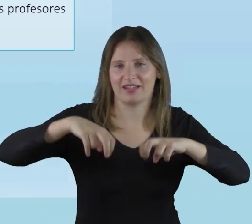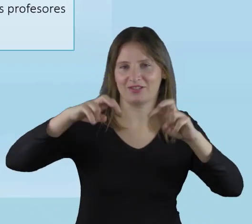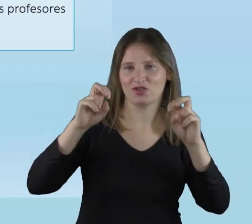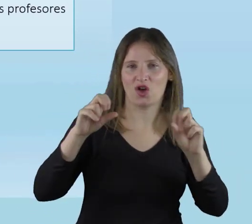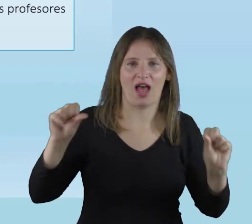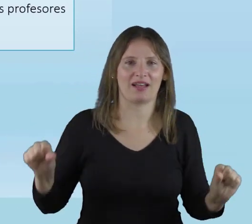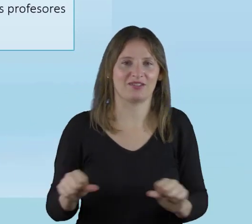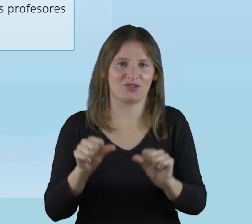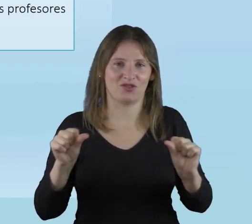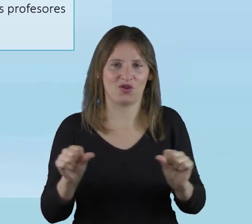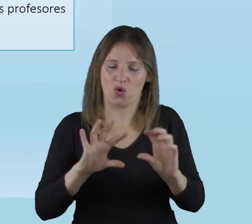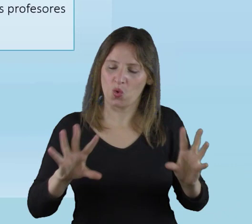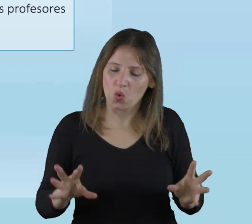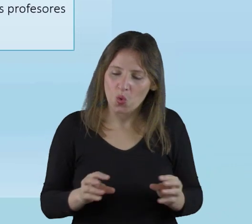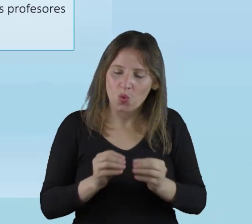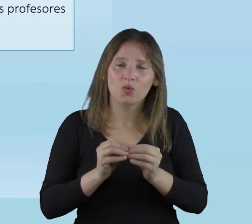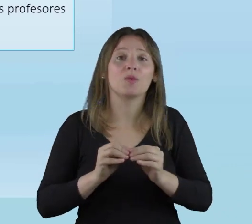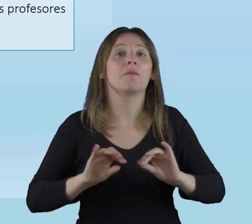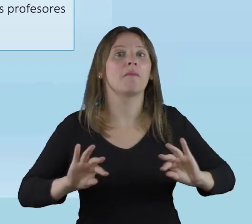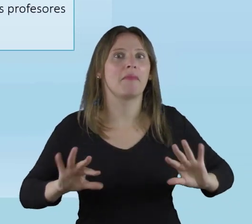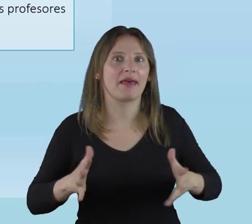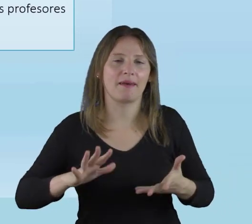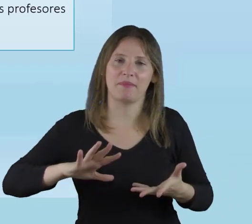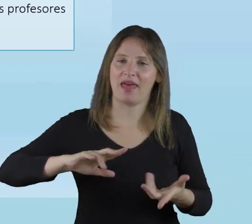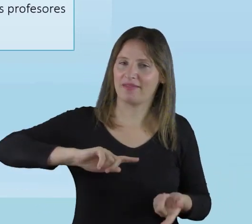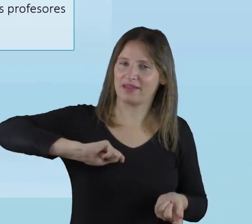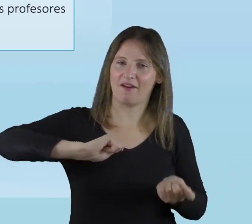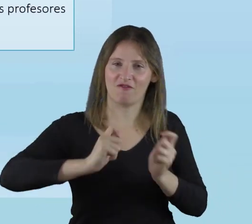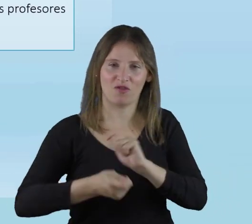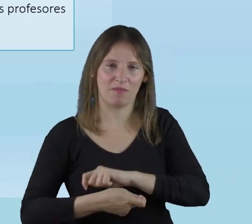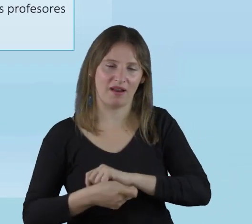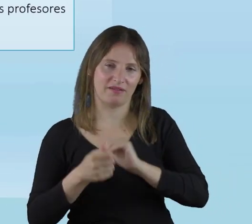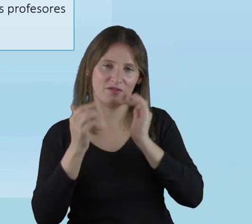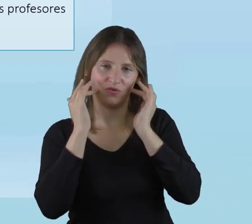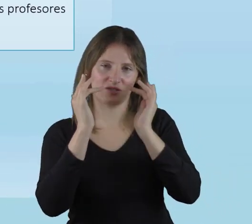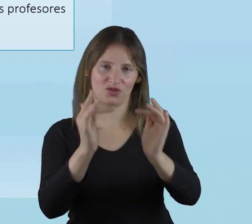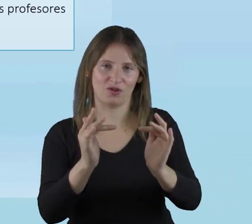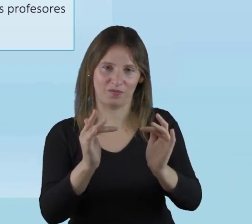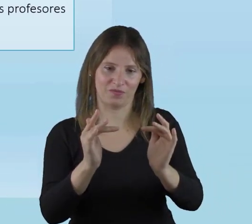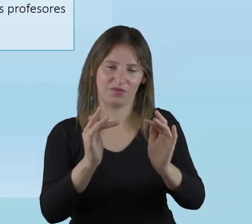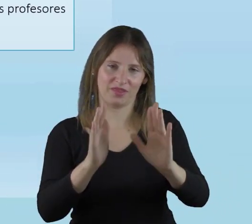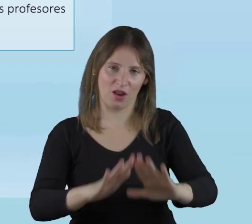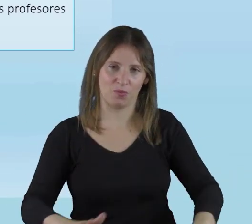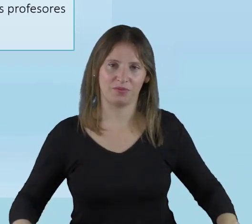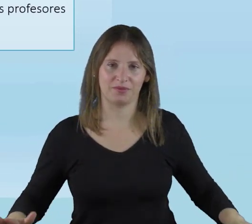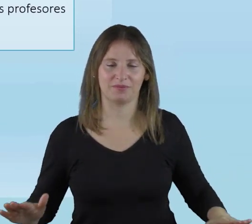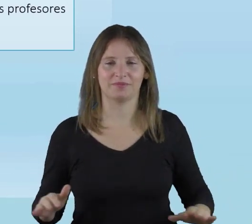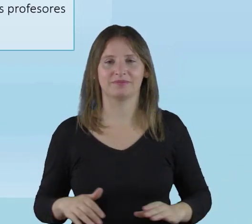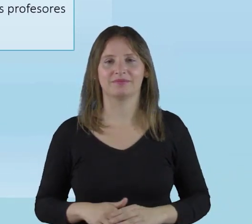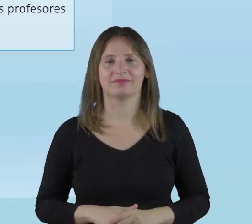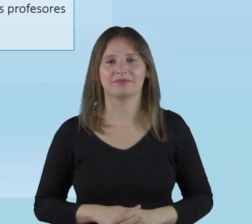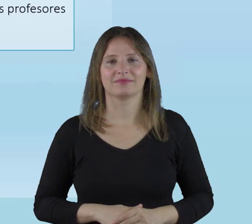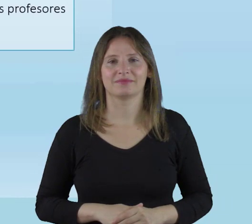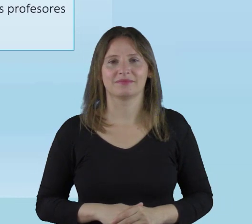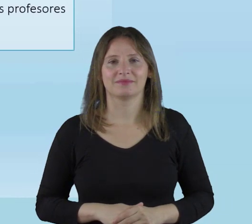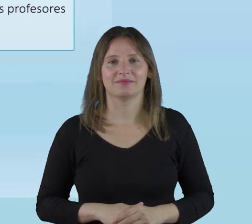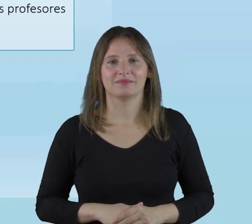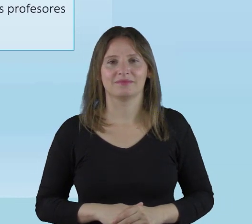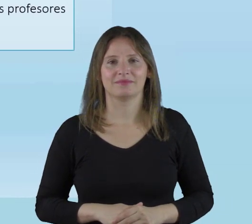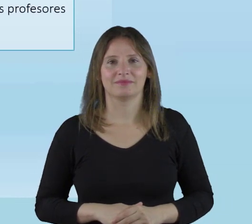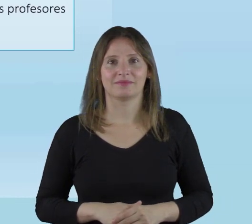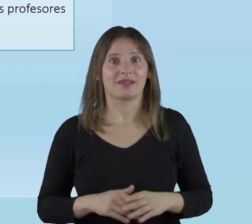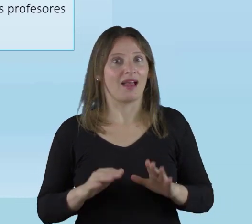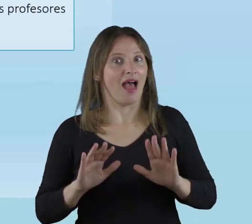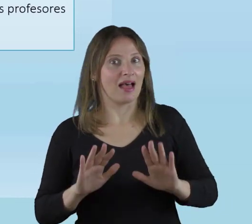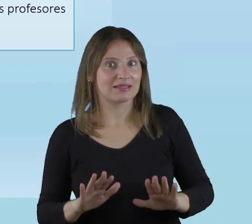haciendo investigación-acción para transformar la educación de